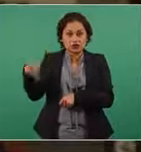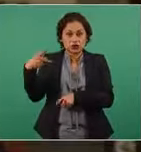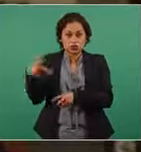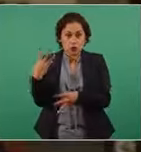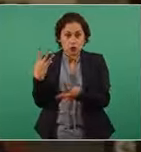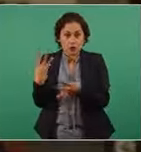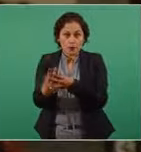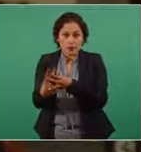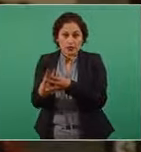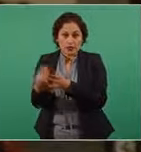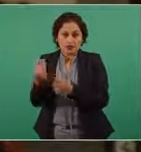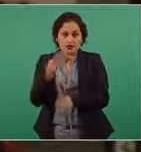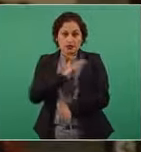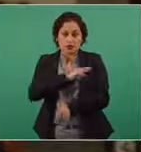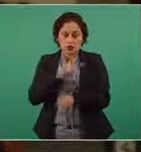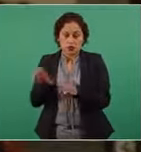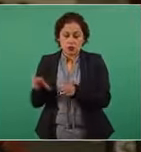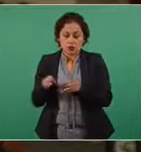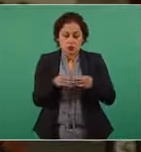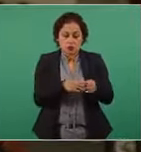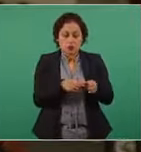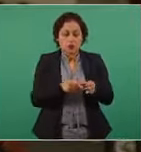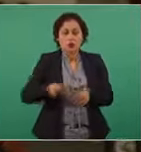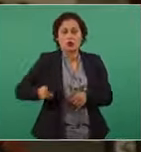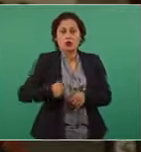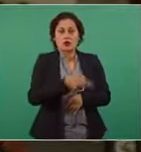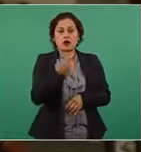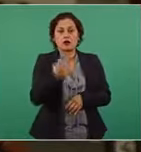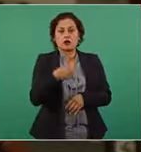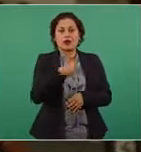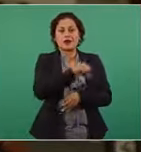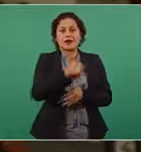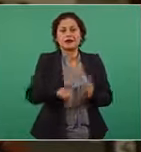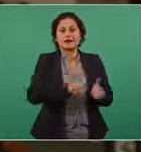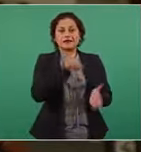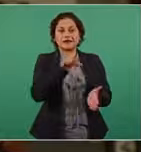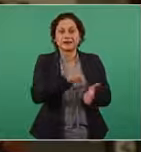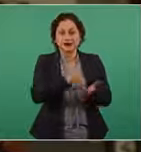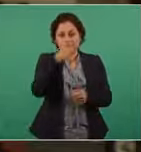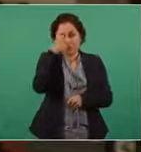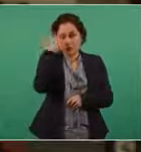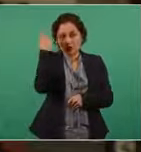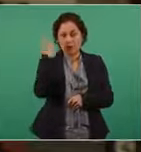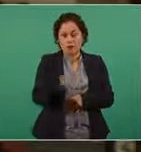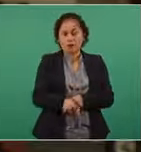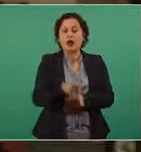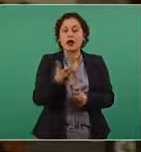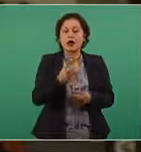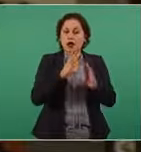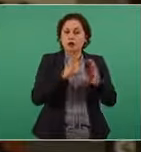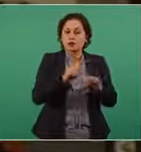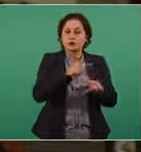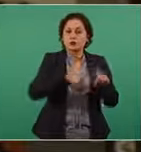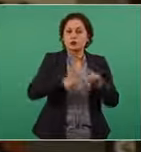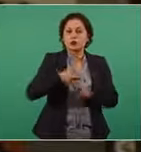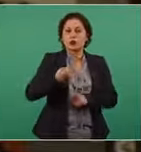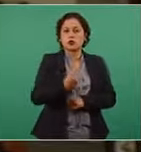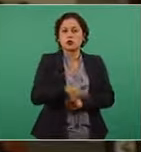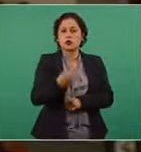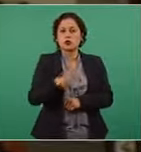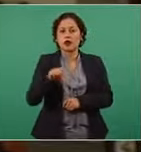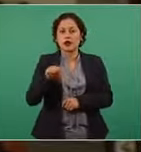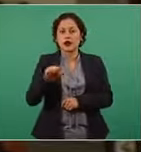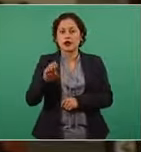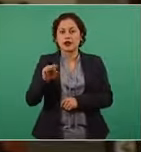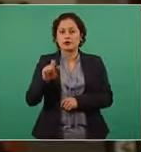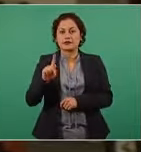que le puso centro de reinserción la esperanza pero esa prisión originalmente es